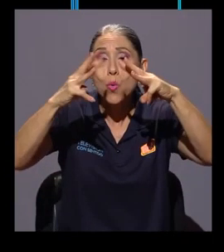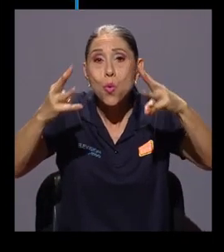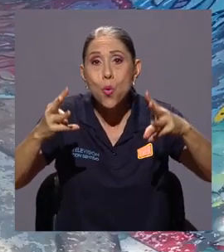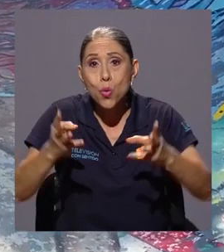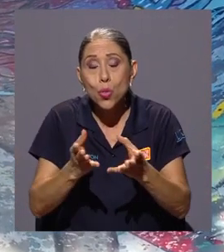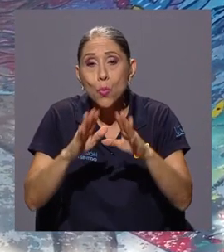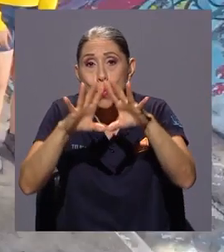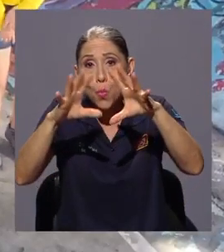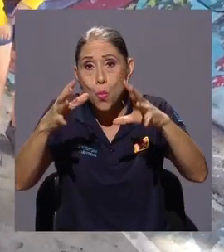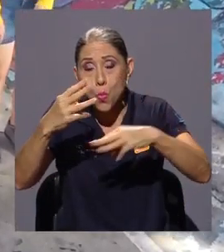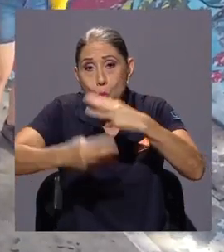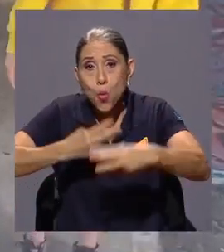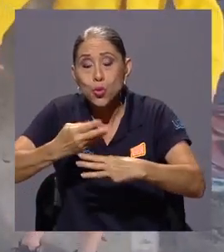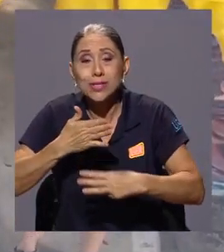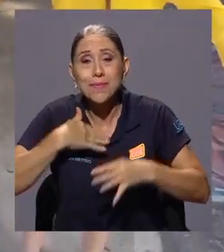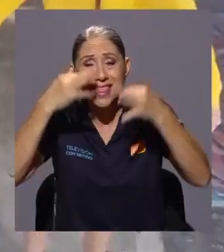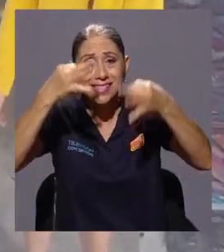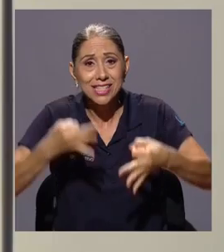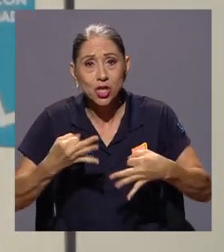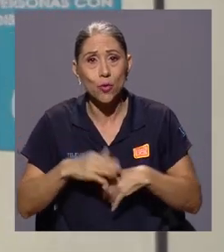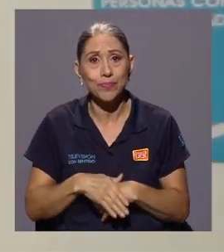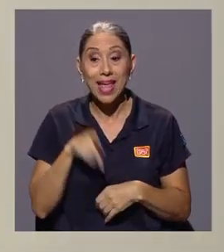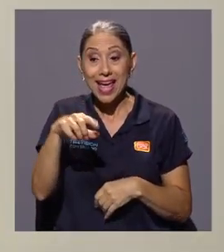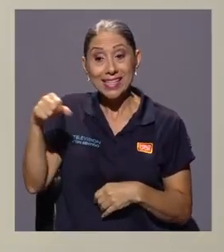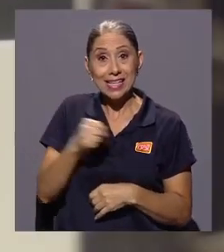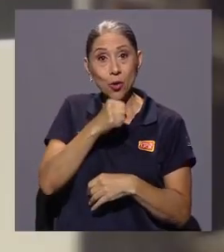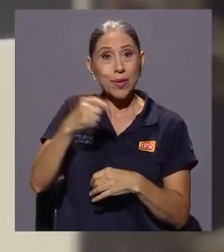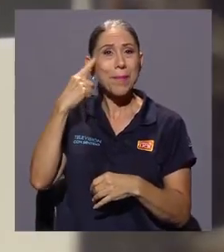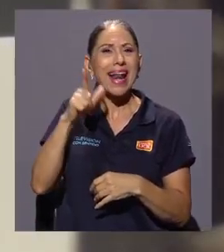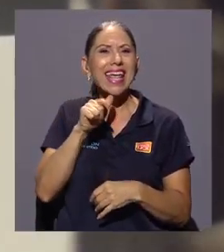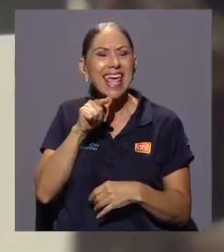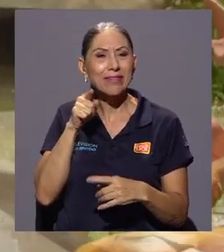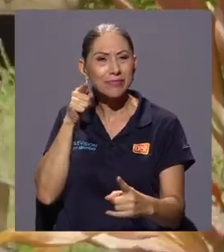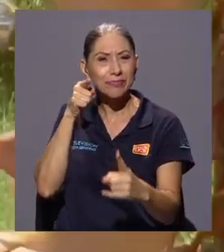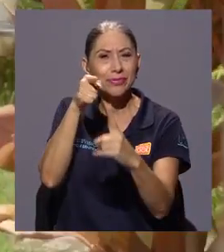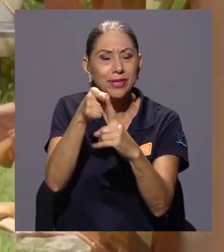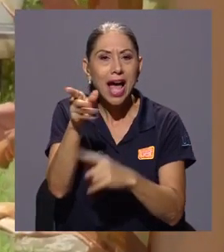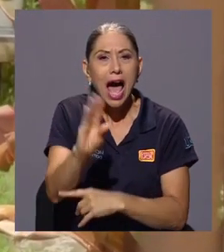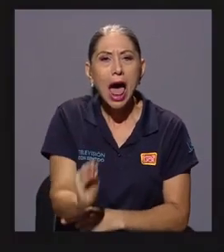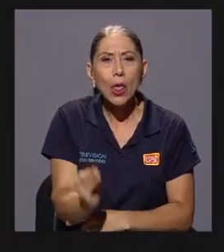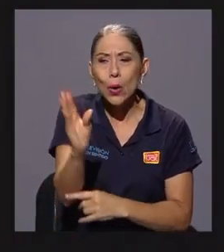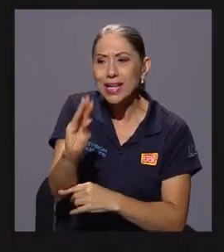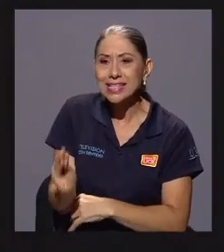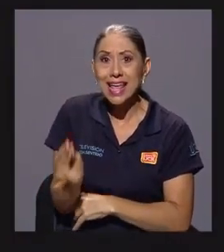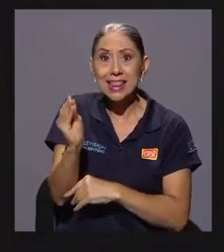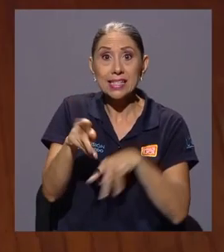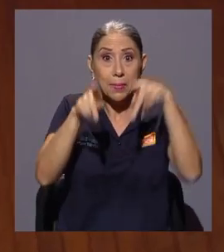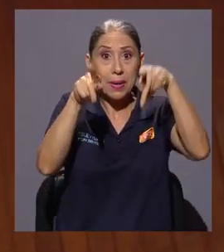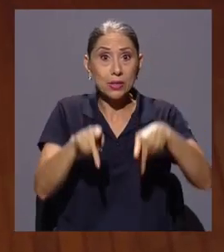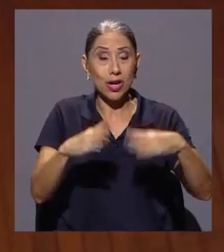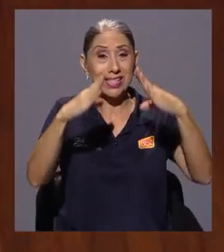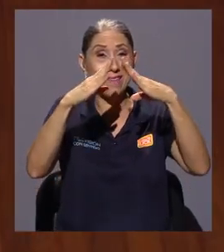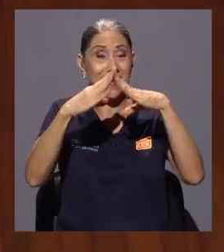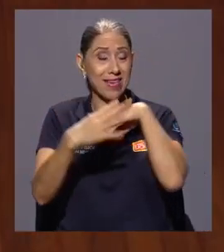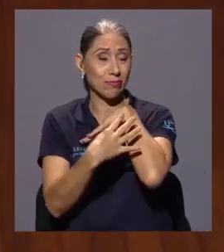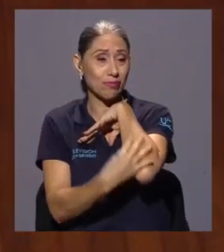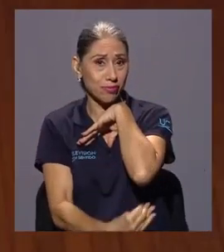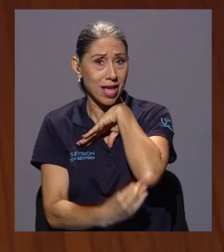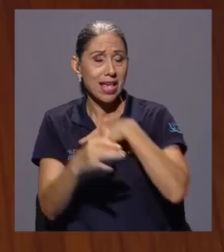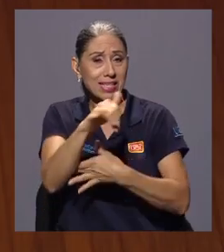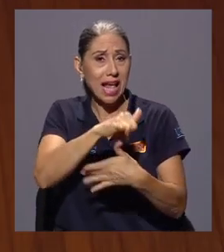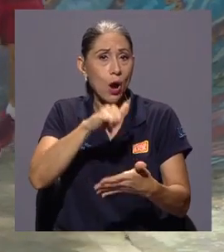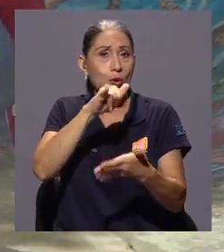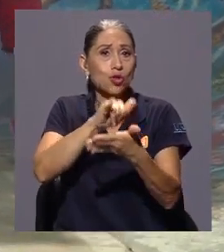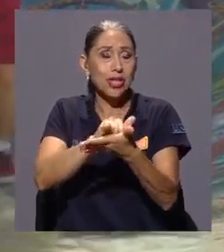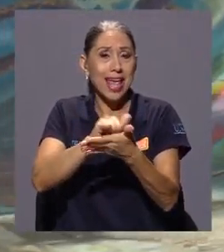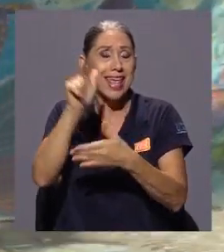Las composiciones musicales van dirigidas a la población adolescente, jóvenes de lugares urbanos marginales de San